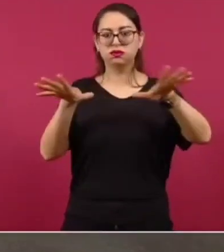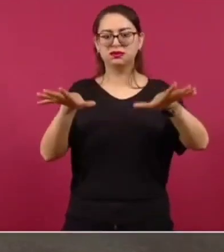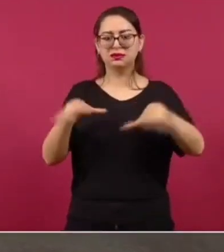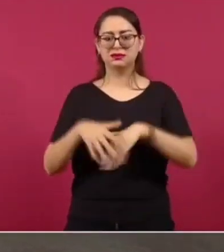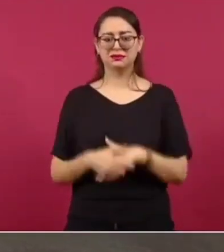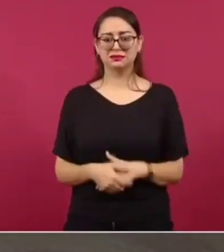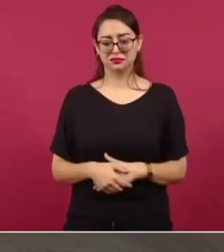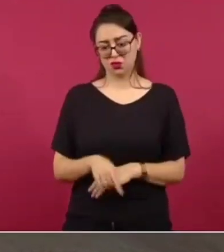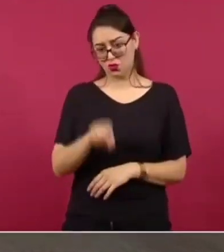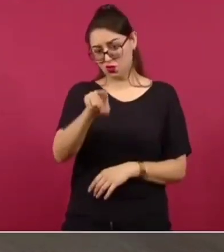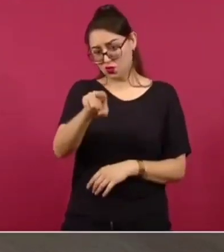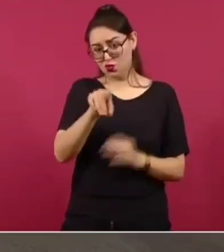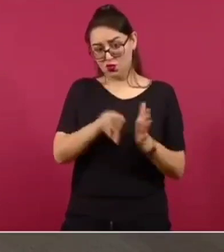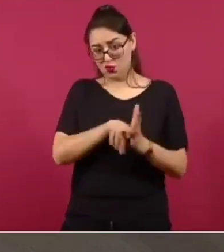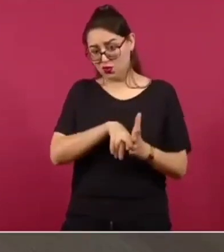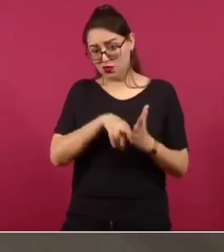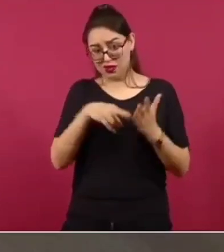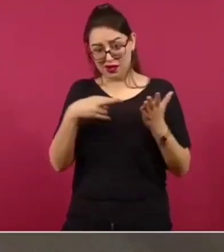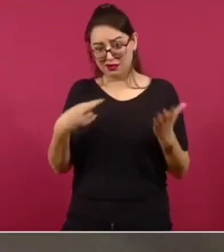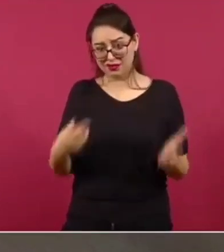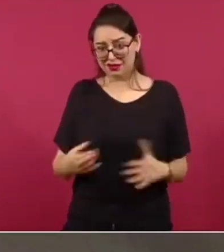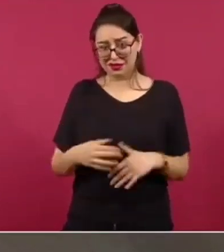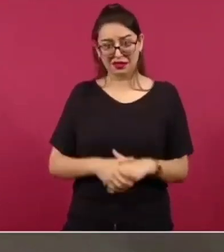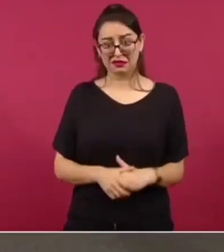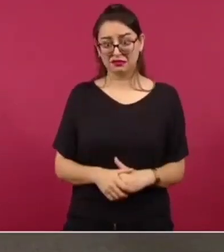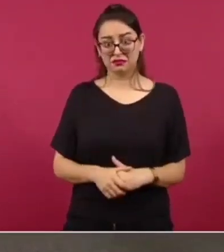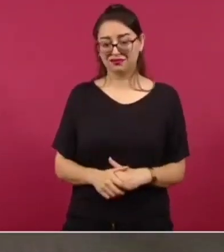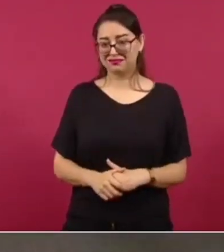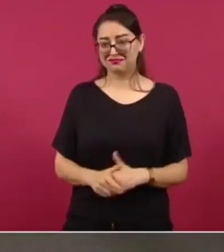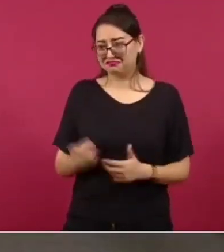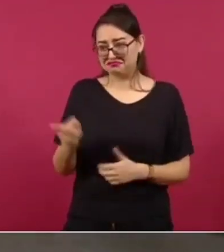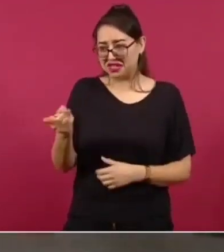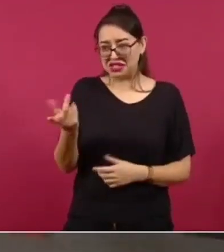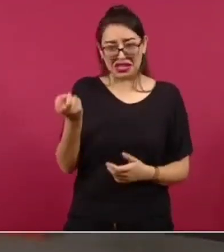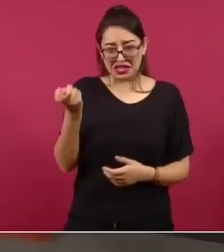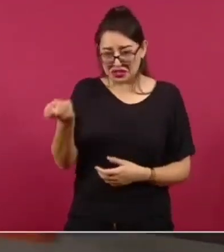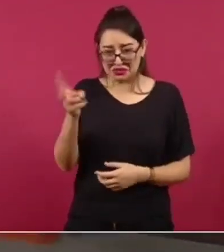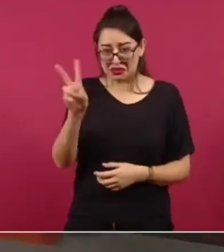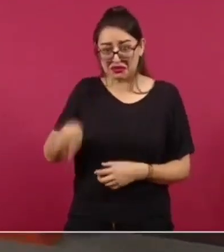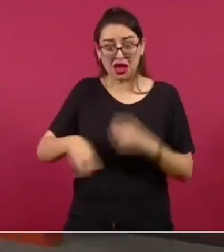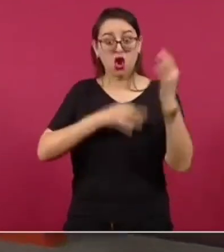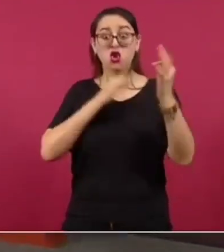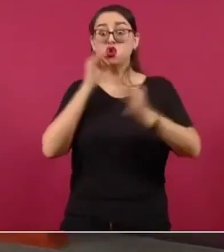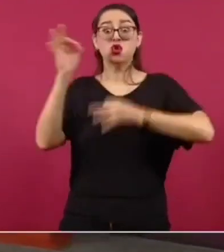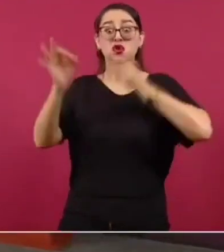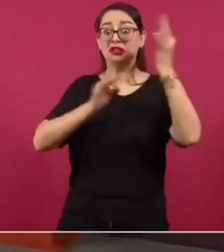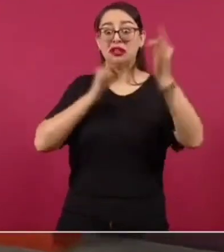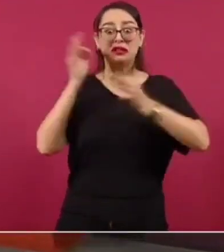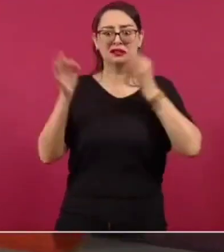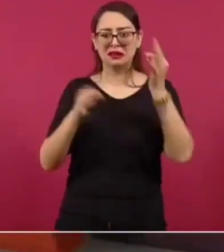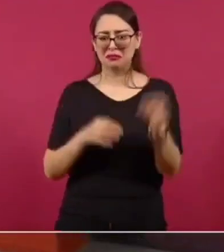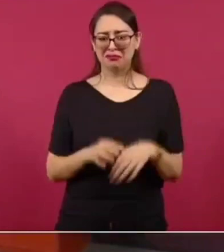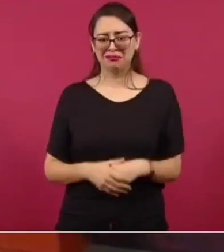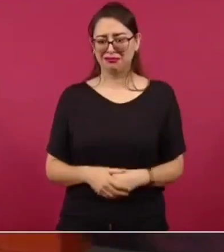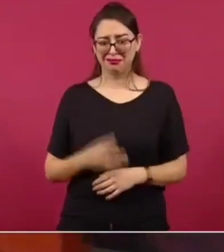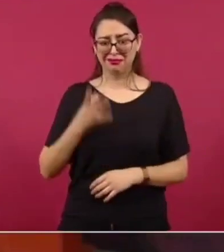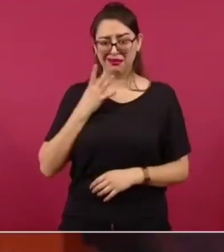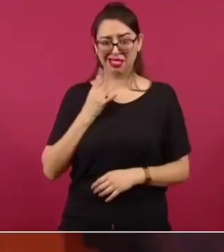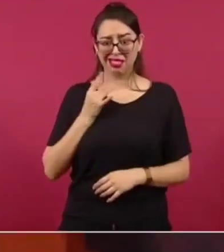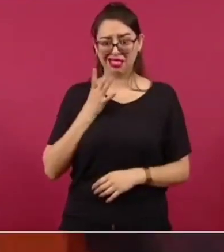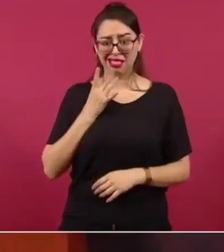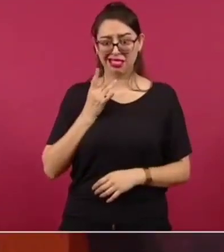la hacen grande, la magnifican.